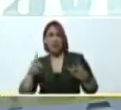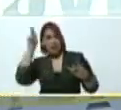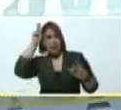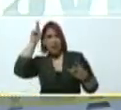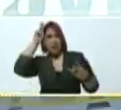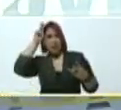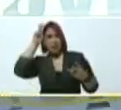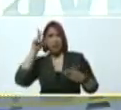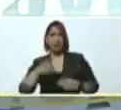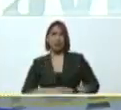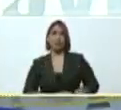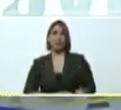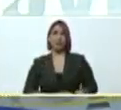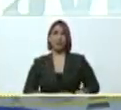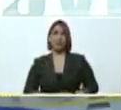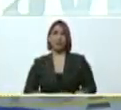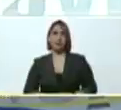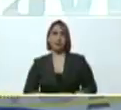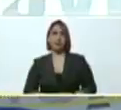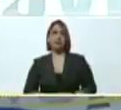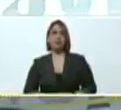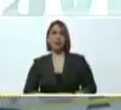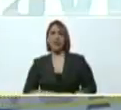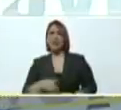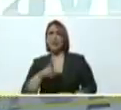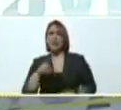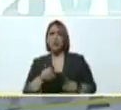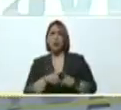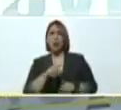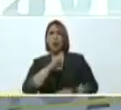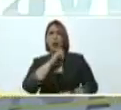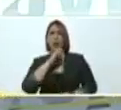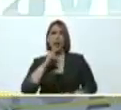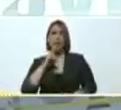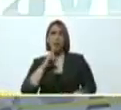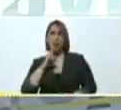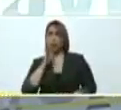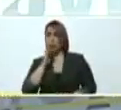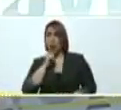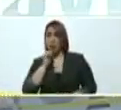un Tupac Amaru, un Evo Morales, y no lo tienen ni lo tendrán,